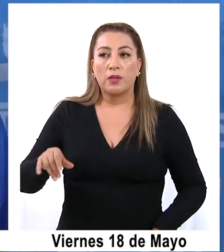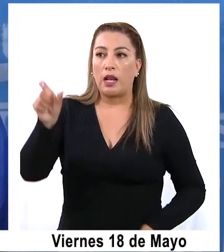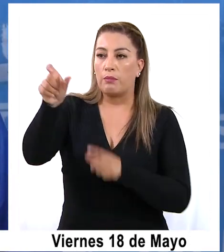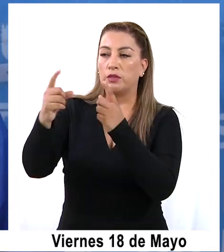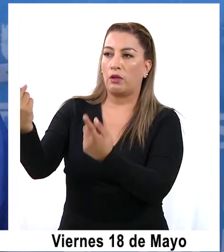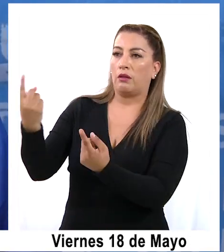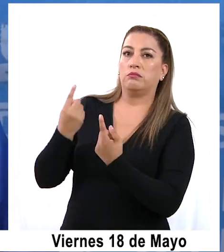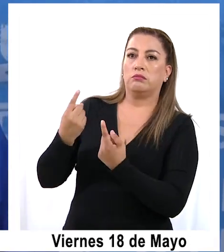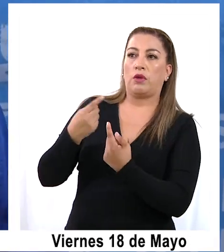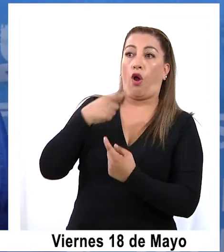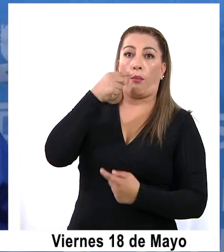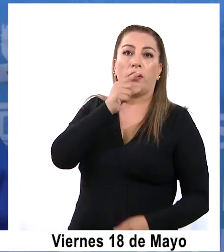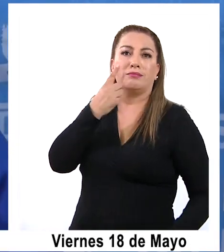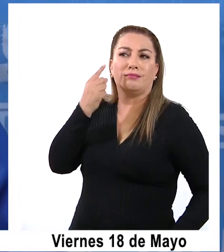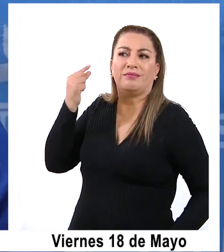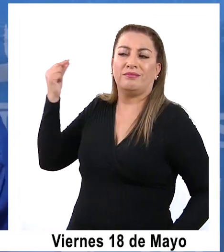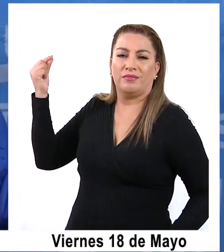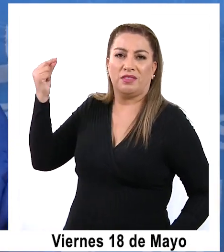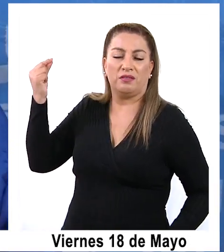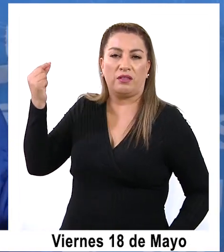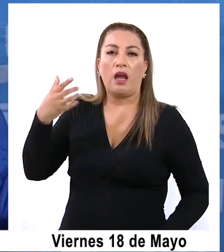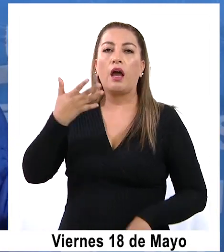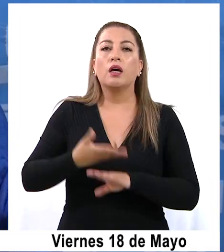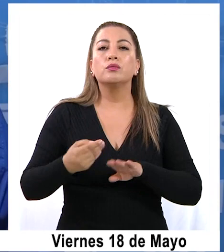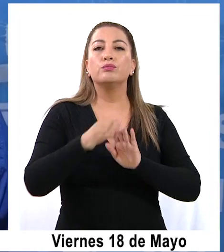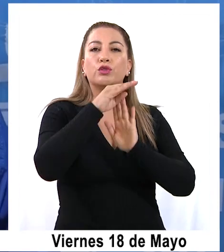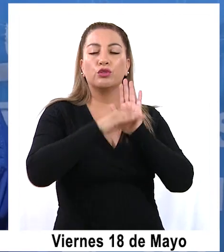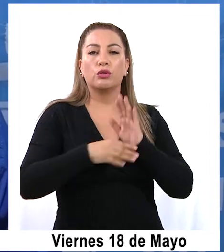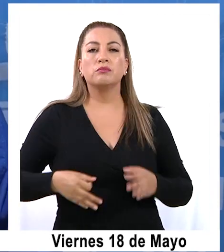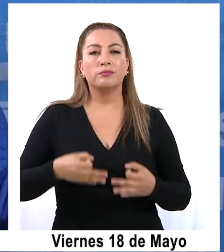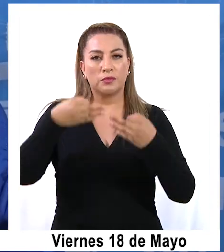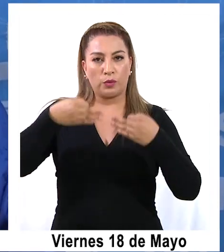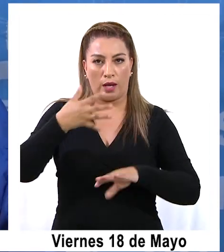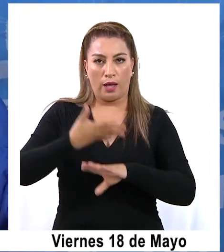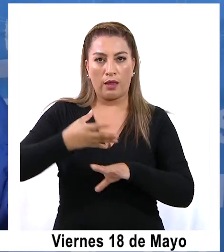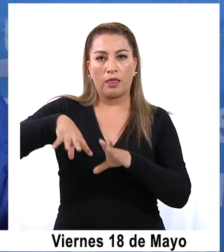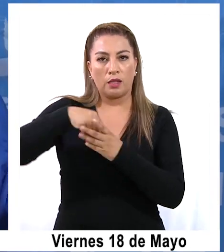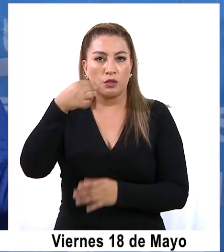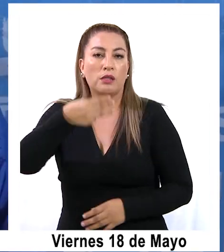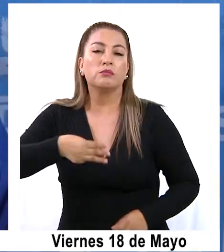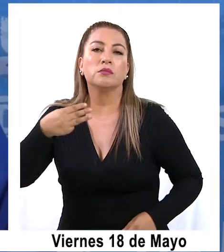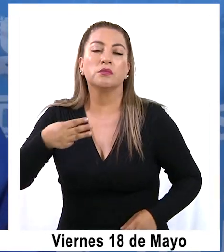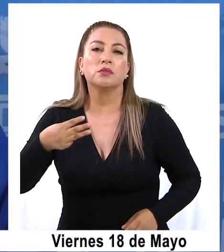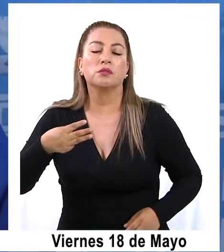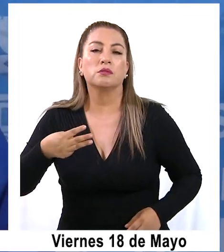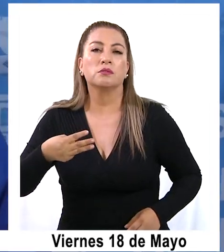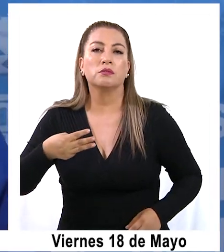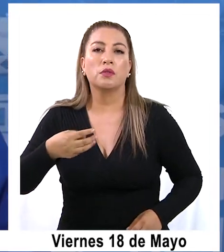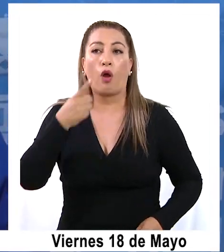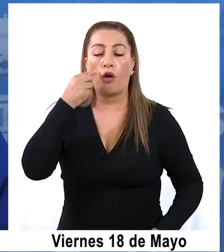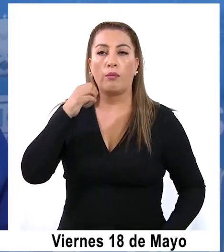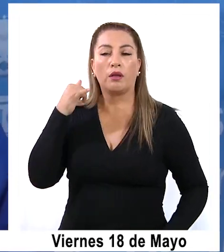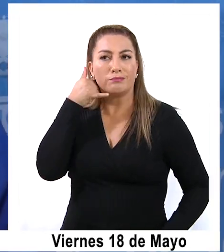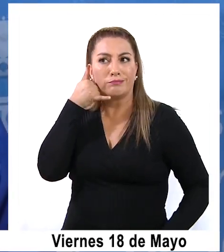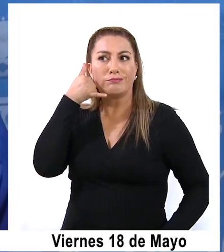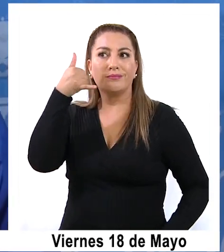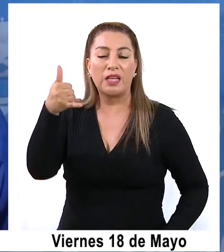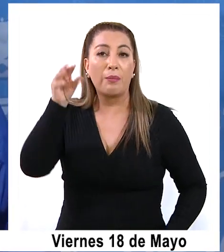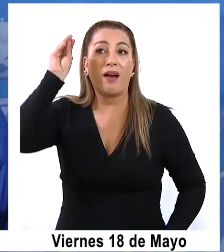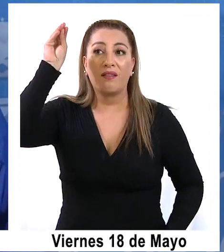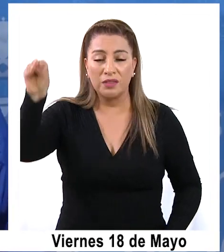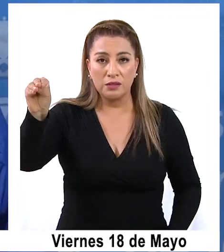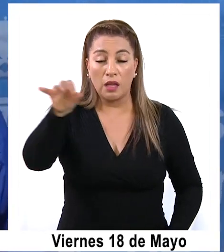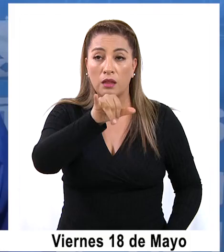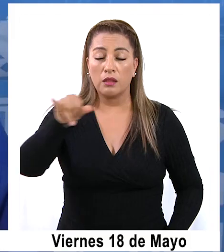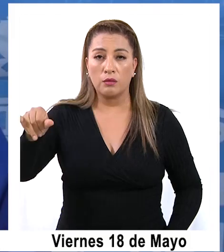por estas personas, se retira siguiendo un protocolo de seguridad que tiene el municipio. El informe inmediato llama al centro de alerta municipal,